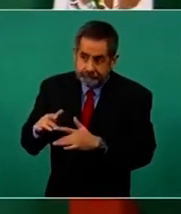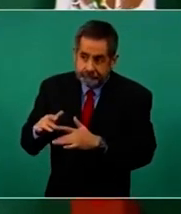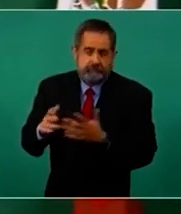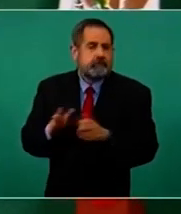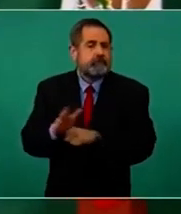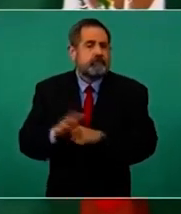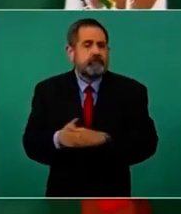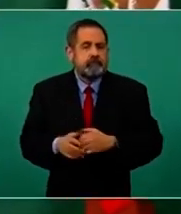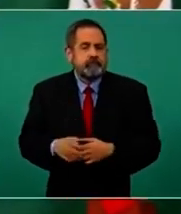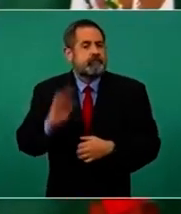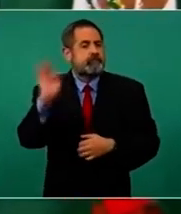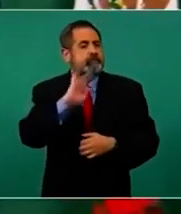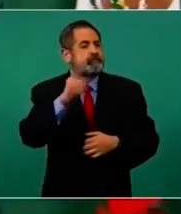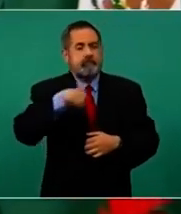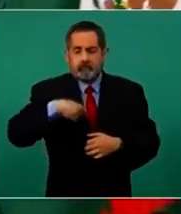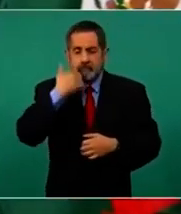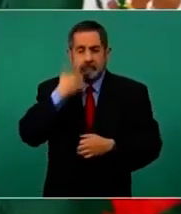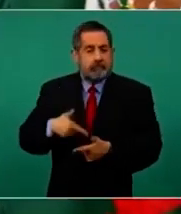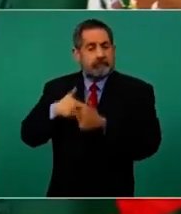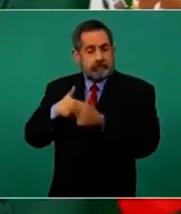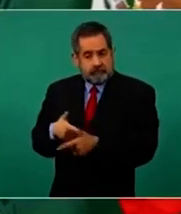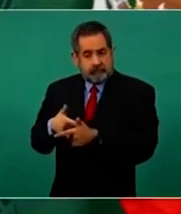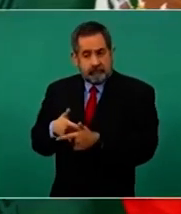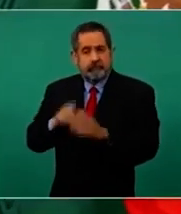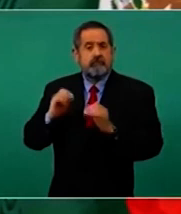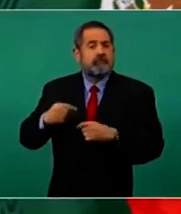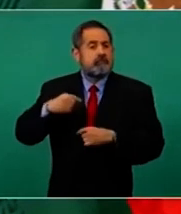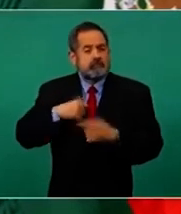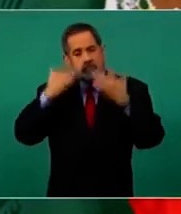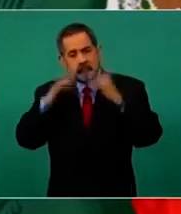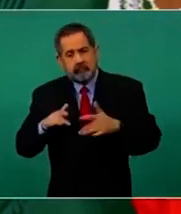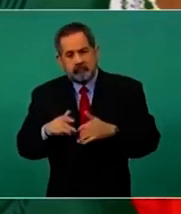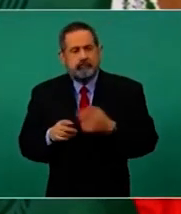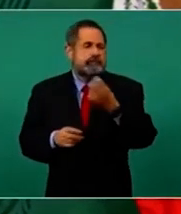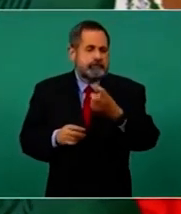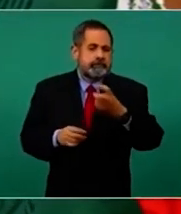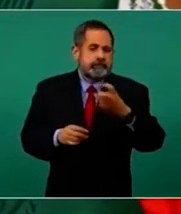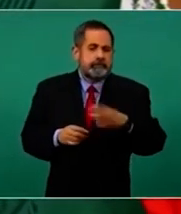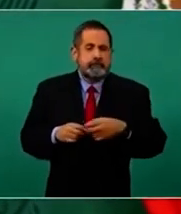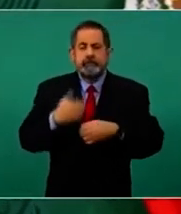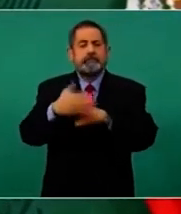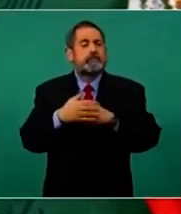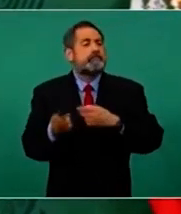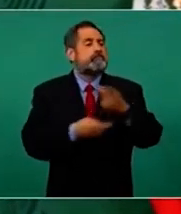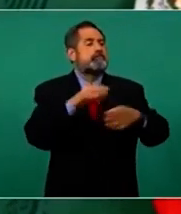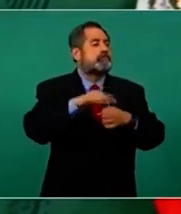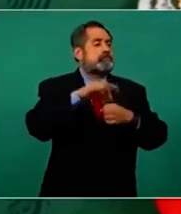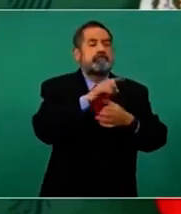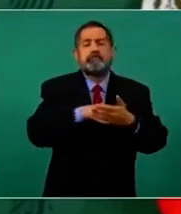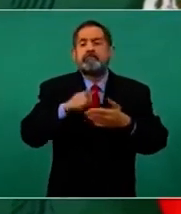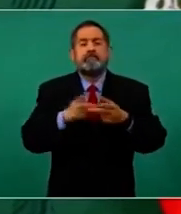Si quieren que yo continúe en la presidencia o que renuncie. Eso es lo que se va a decidir.